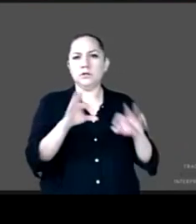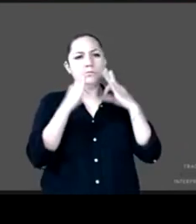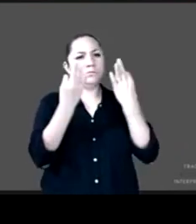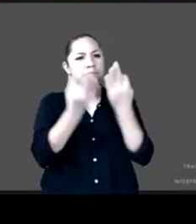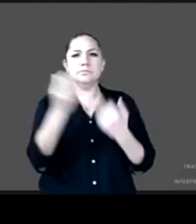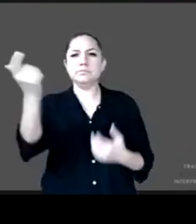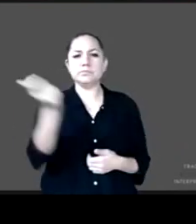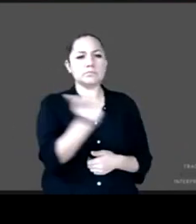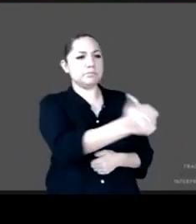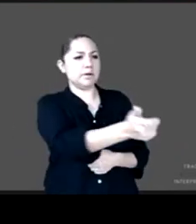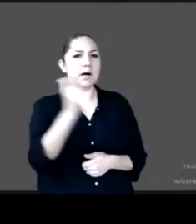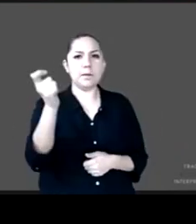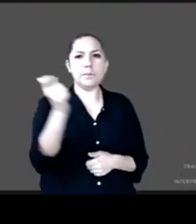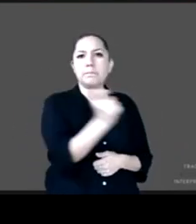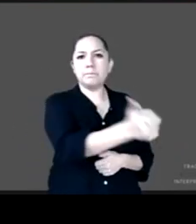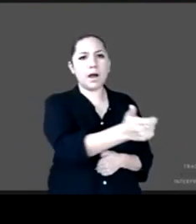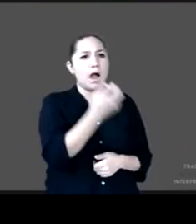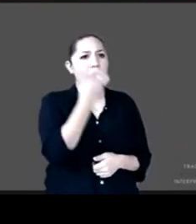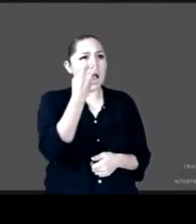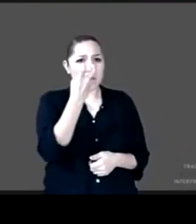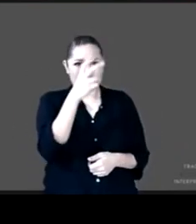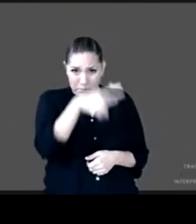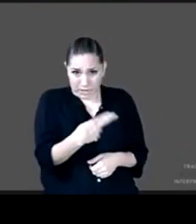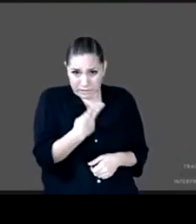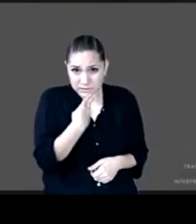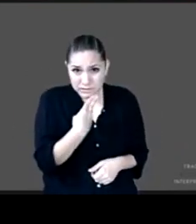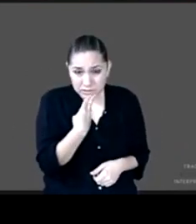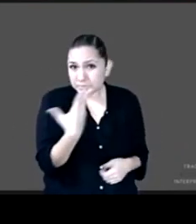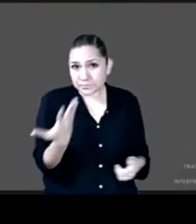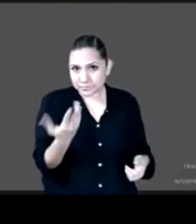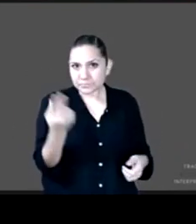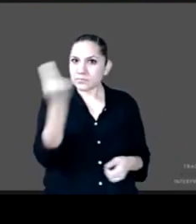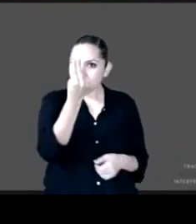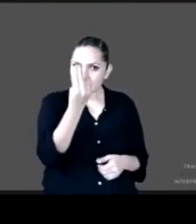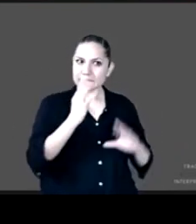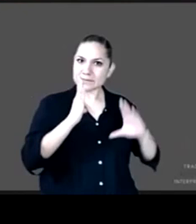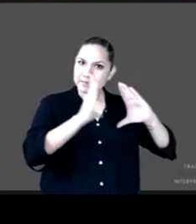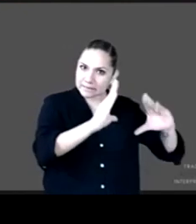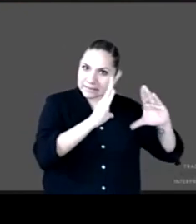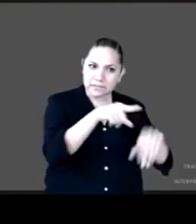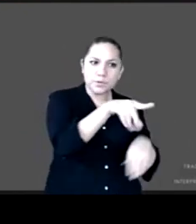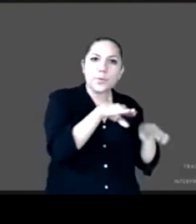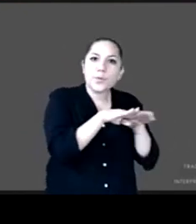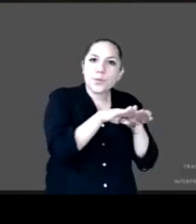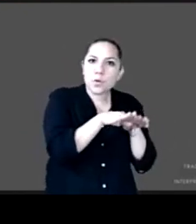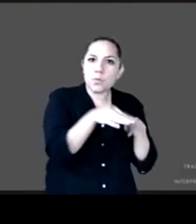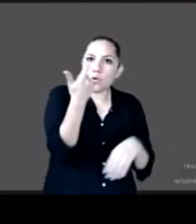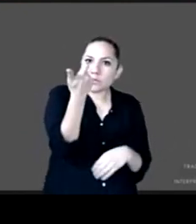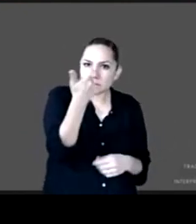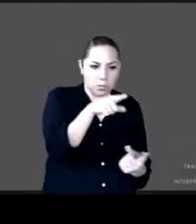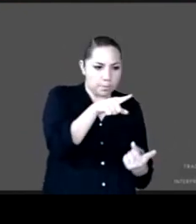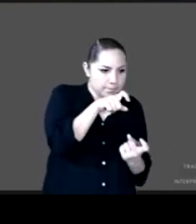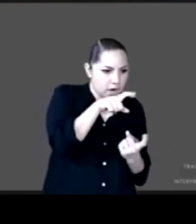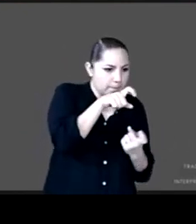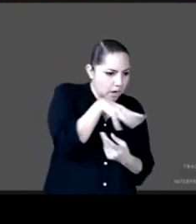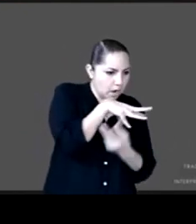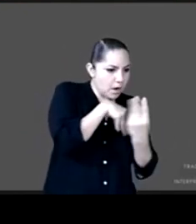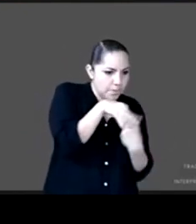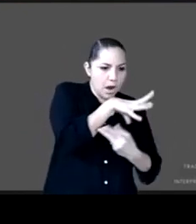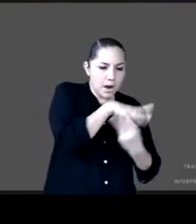sin enseñar a pescar no funciona y que tiene que ser sí un instrumento para quizá darle